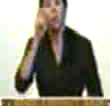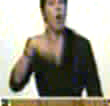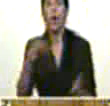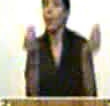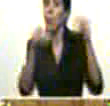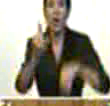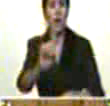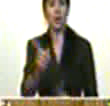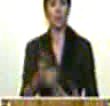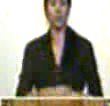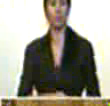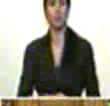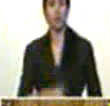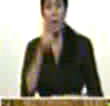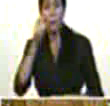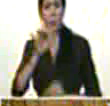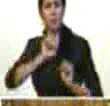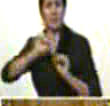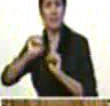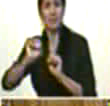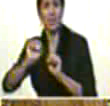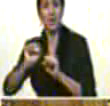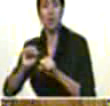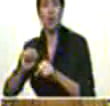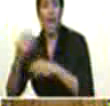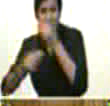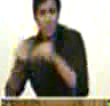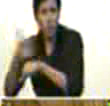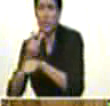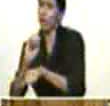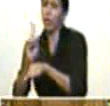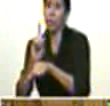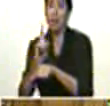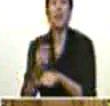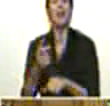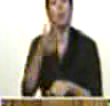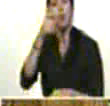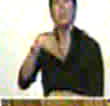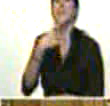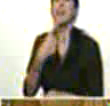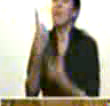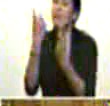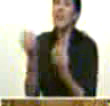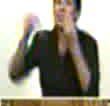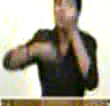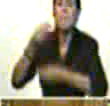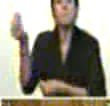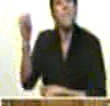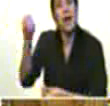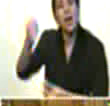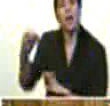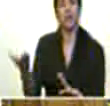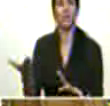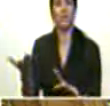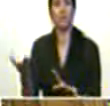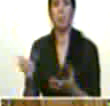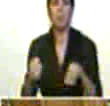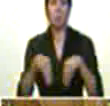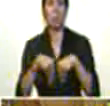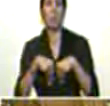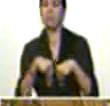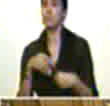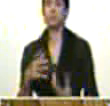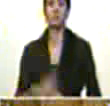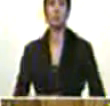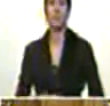no rechaza lo que hemos hecho reclama por lo que no hemos hecho no entendió no